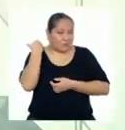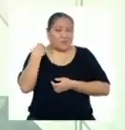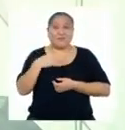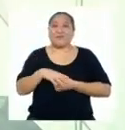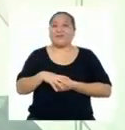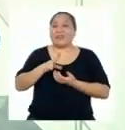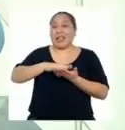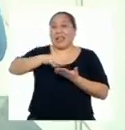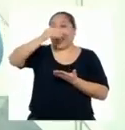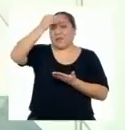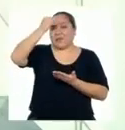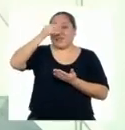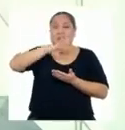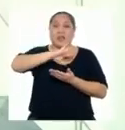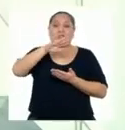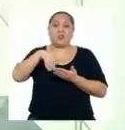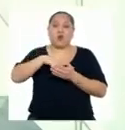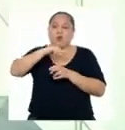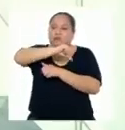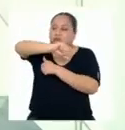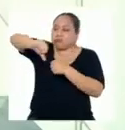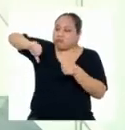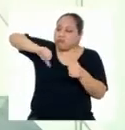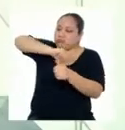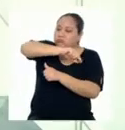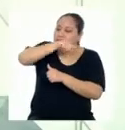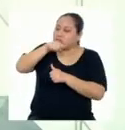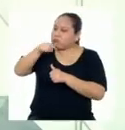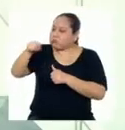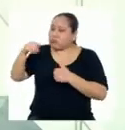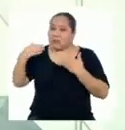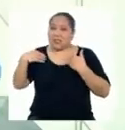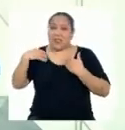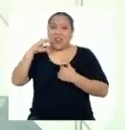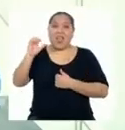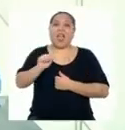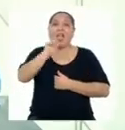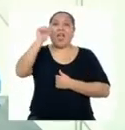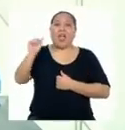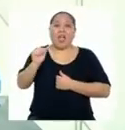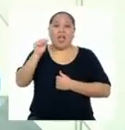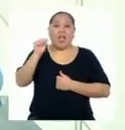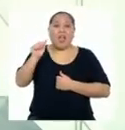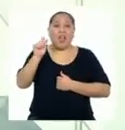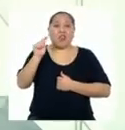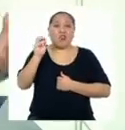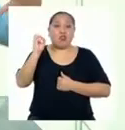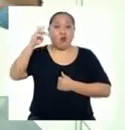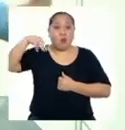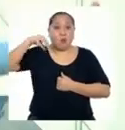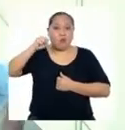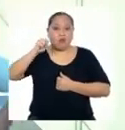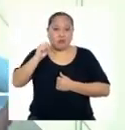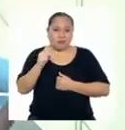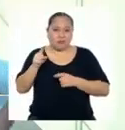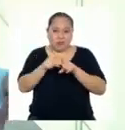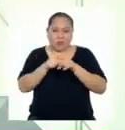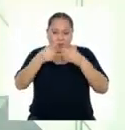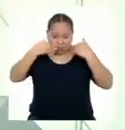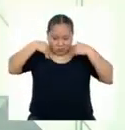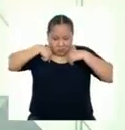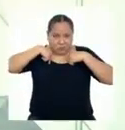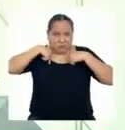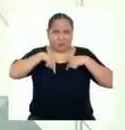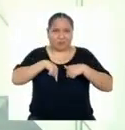Aprendimos que todo lo que nos rodea está compuesto por átomos ¡Sí! ¡Todo! ¡Incluso nosotros mismos!